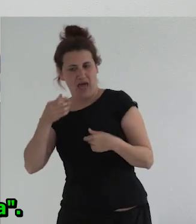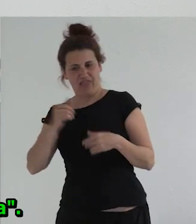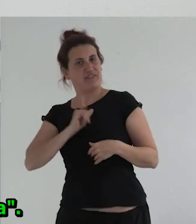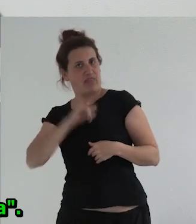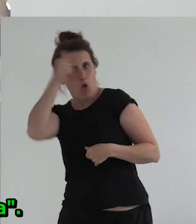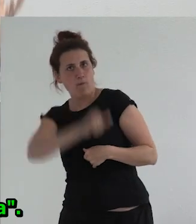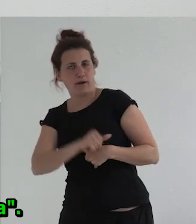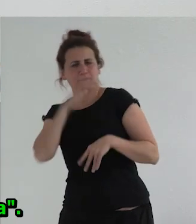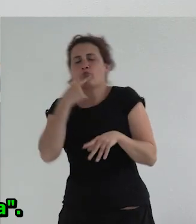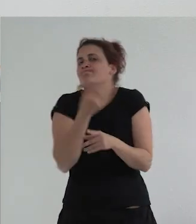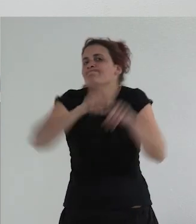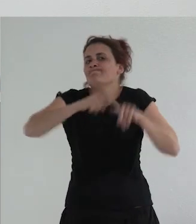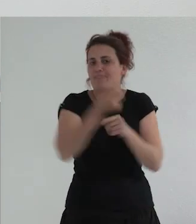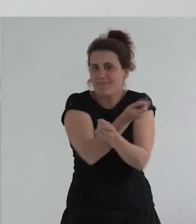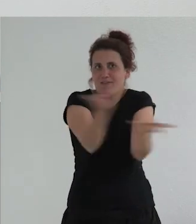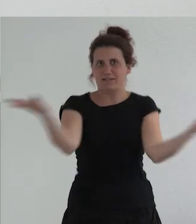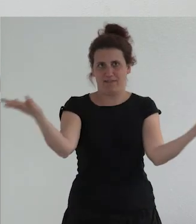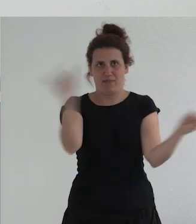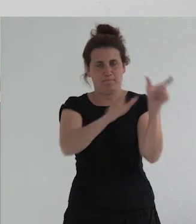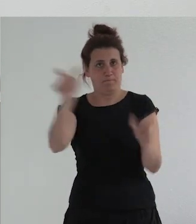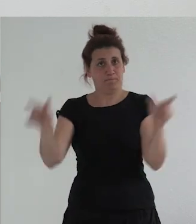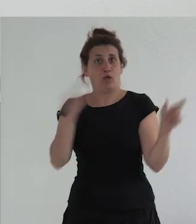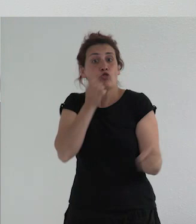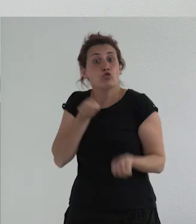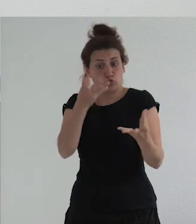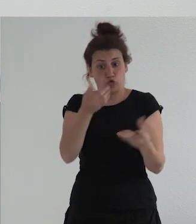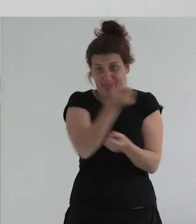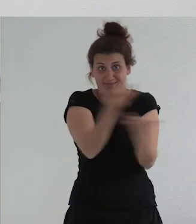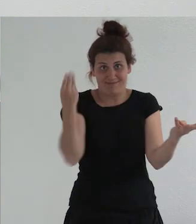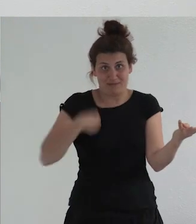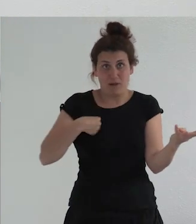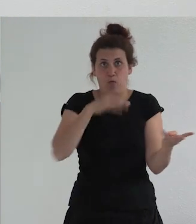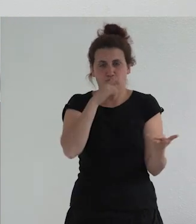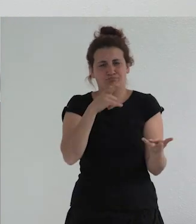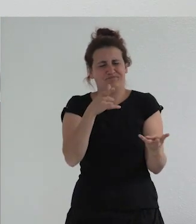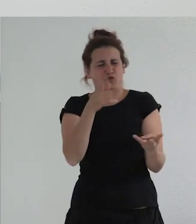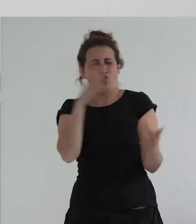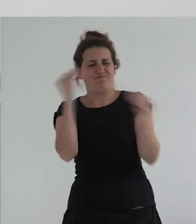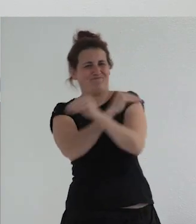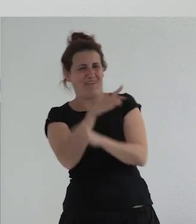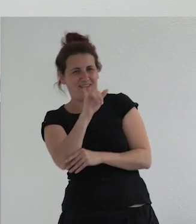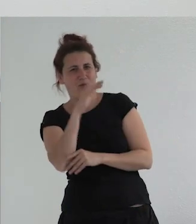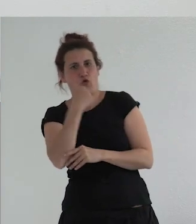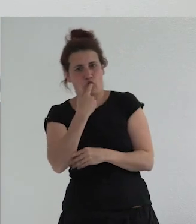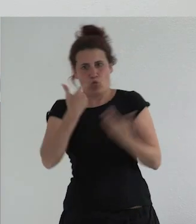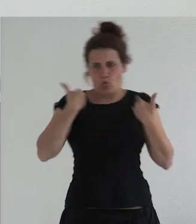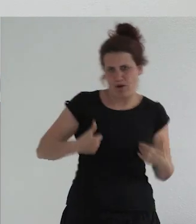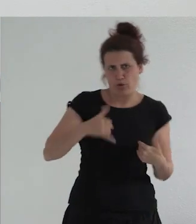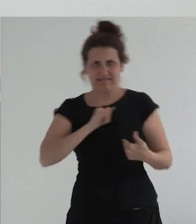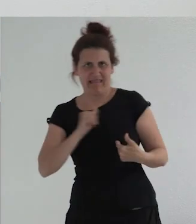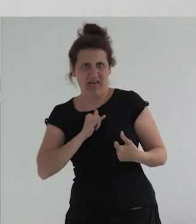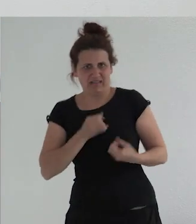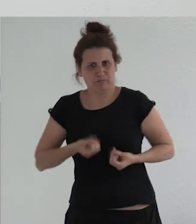forma parte de nuestra diversidad humana ya pues los discursos de la diversidad humana continúan estableciendo una concordancia normativa entre cuerpo identidad y expresión entonces